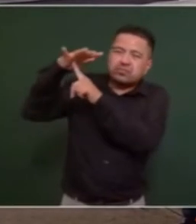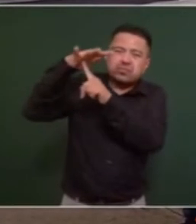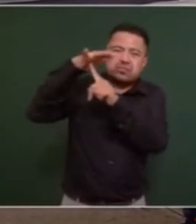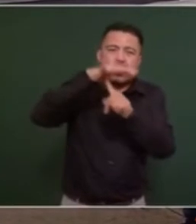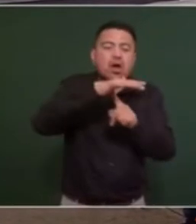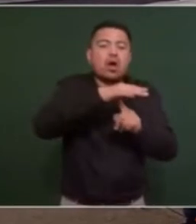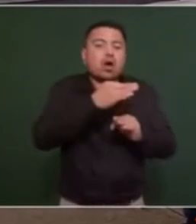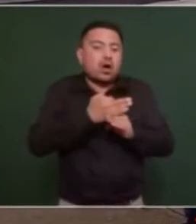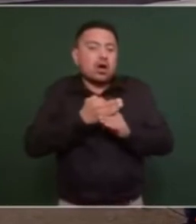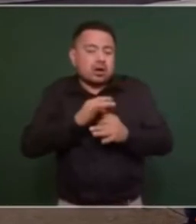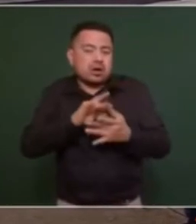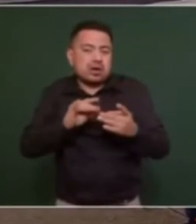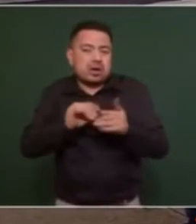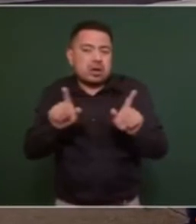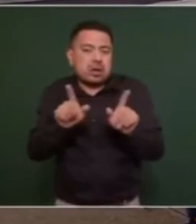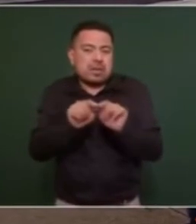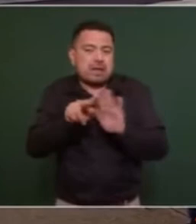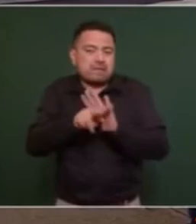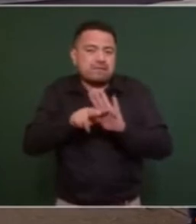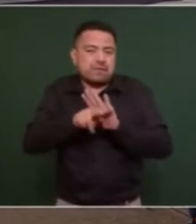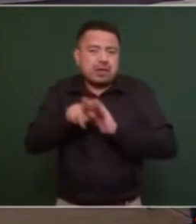posibilidad de un pequeño video.